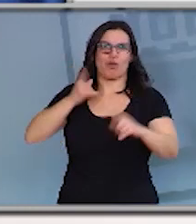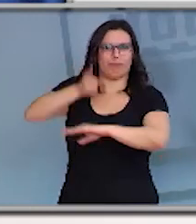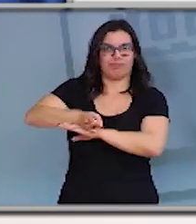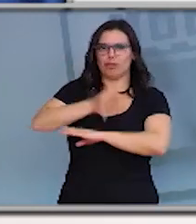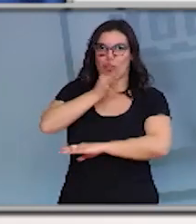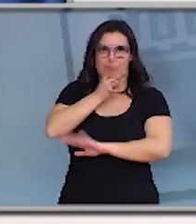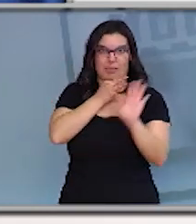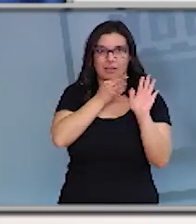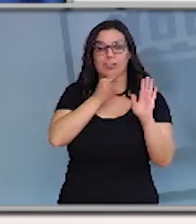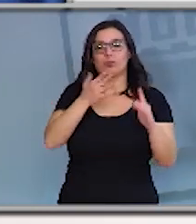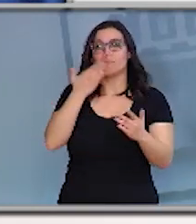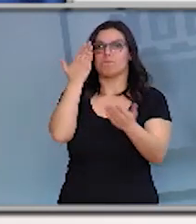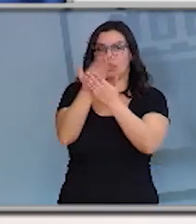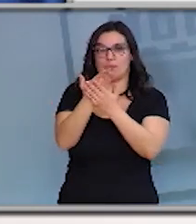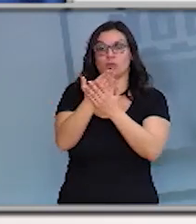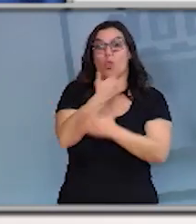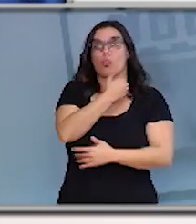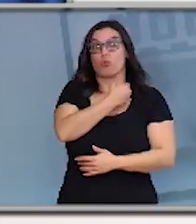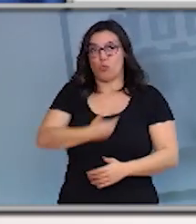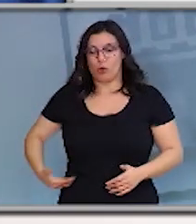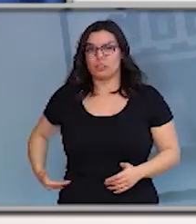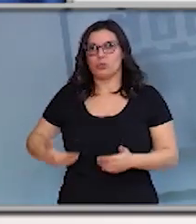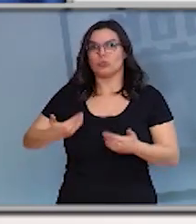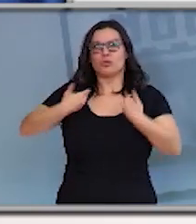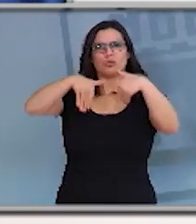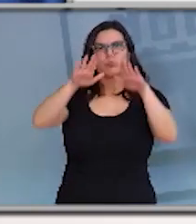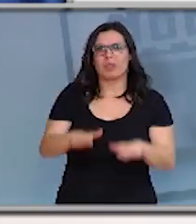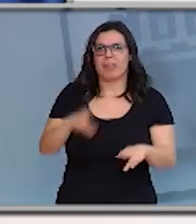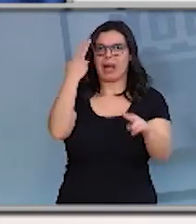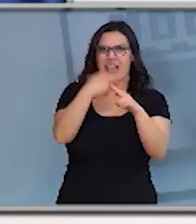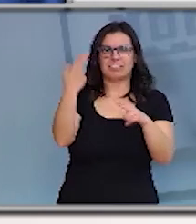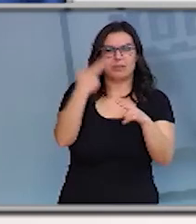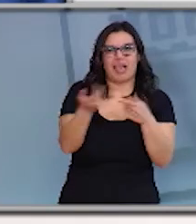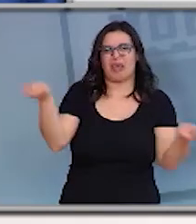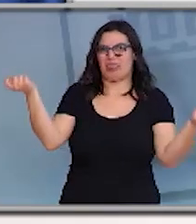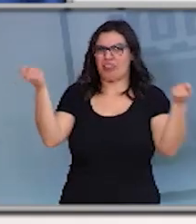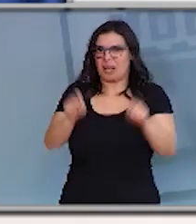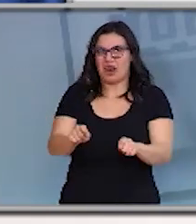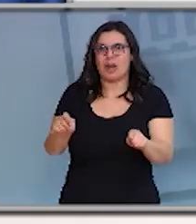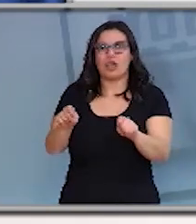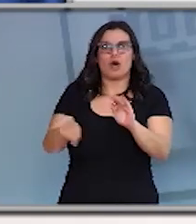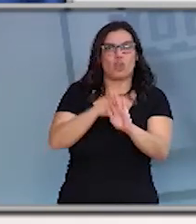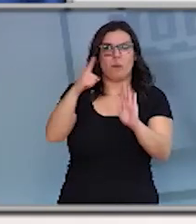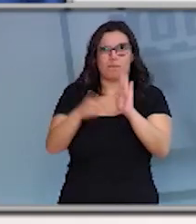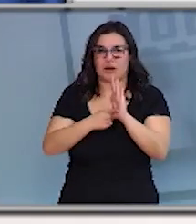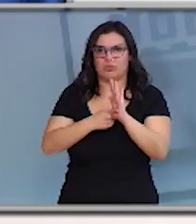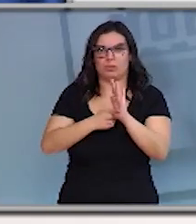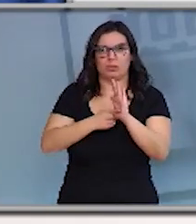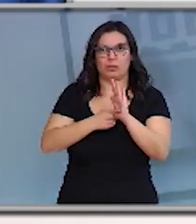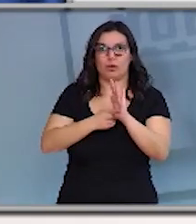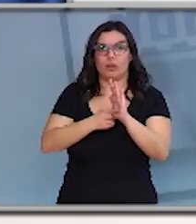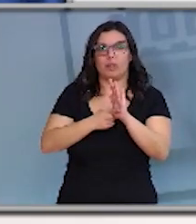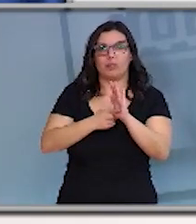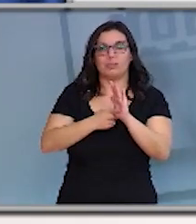intensamente a los titulares la suspensión de actividad y cierre al público de todos los establecimientos